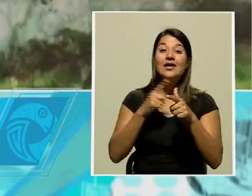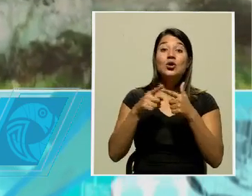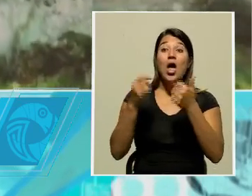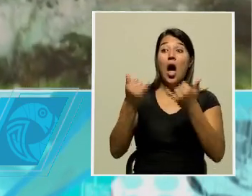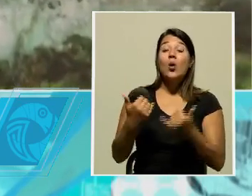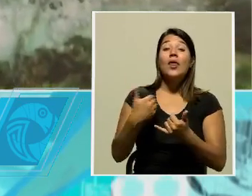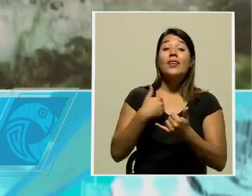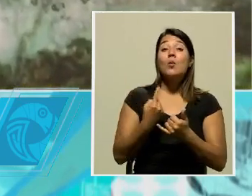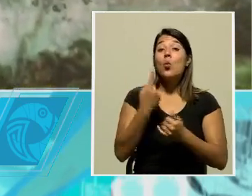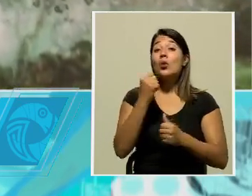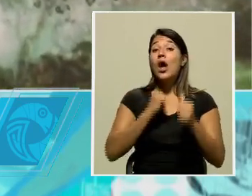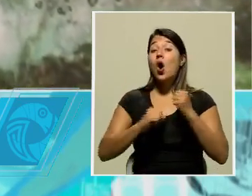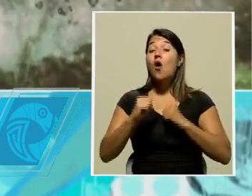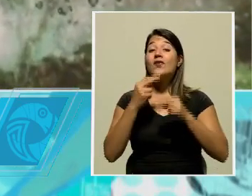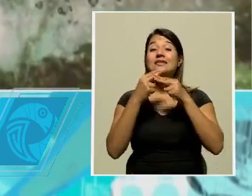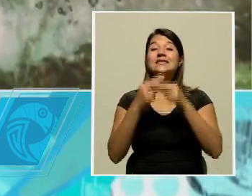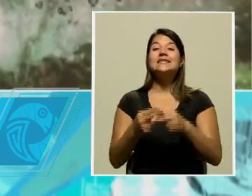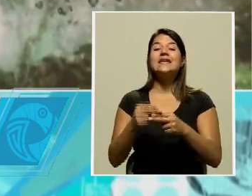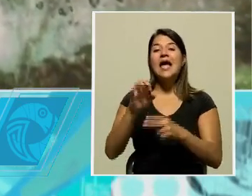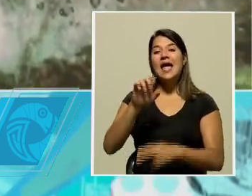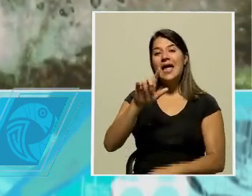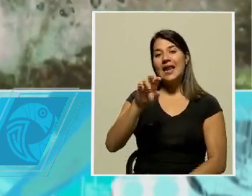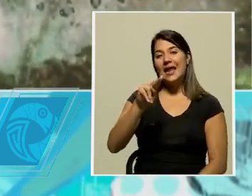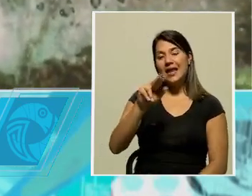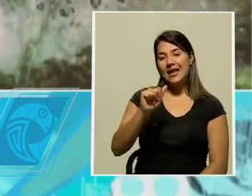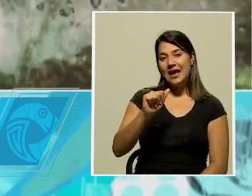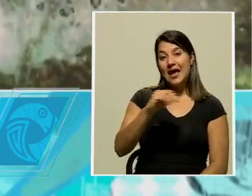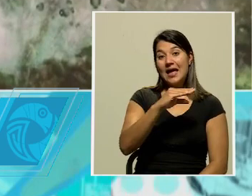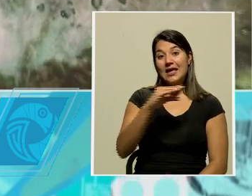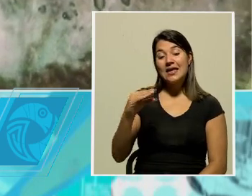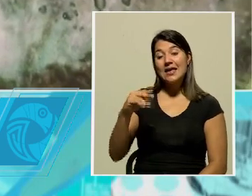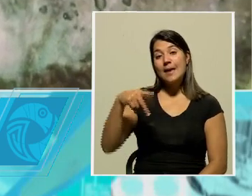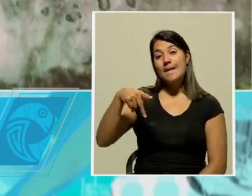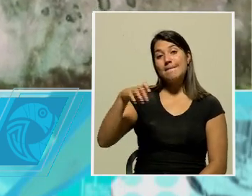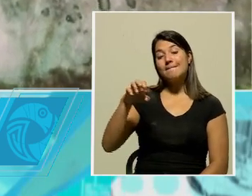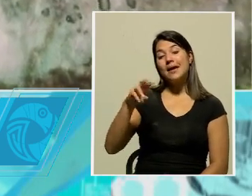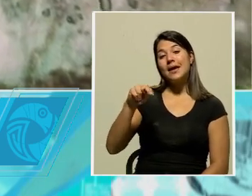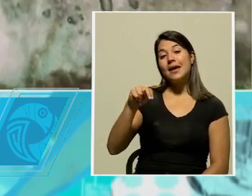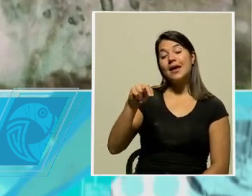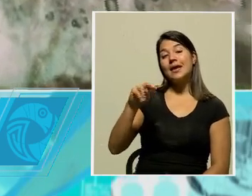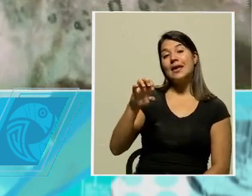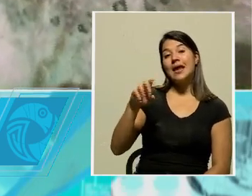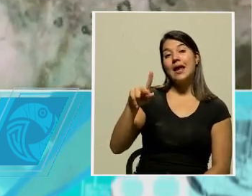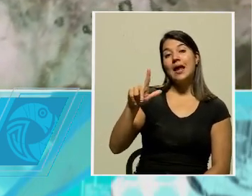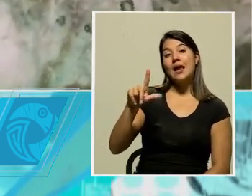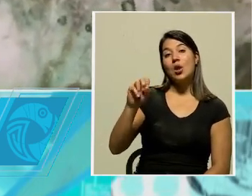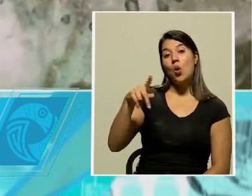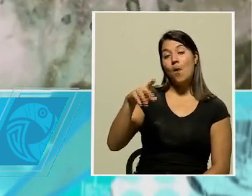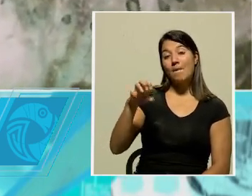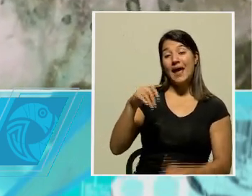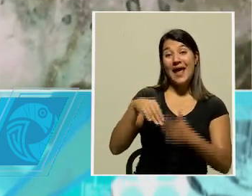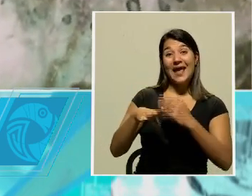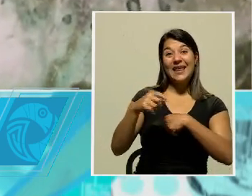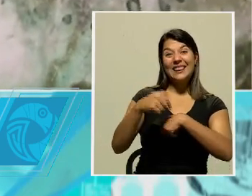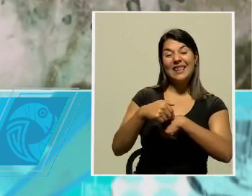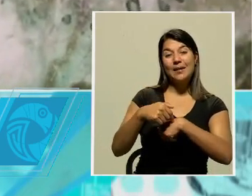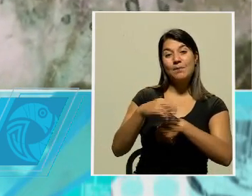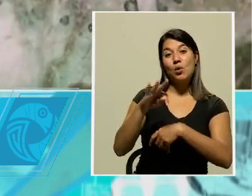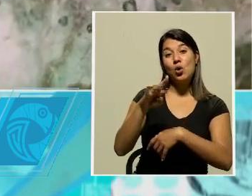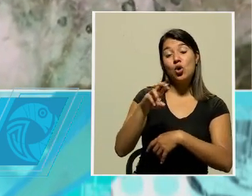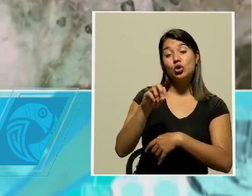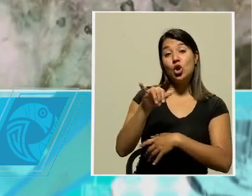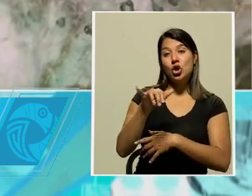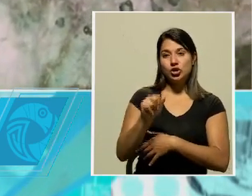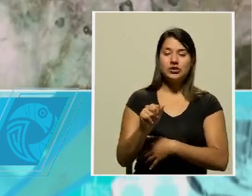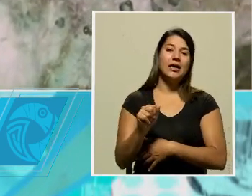tener una obra titulada como Elena y Penélope en tiempos de Troya. Es una adaptación de estos dos personajes